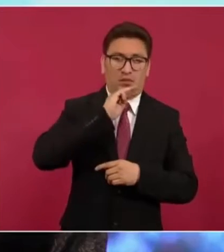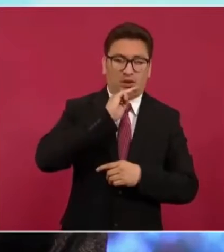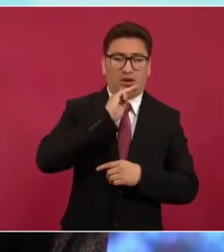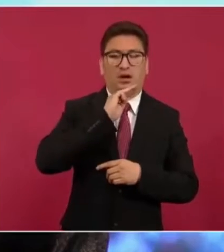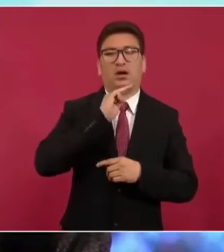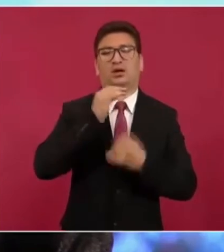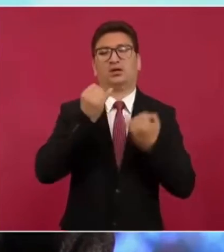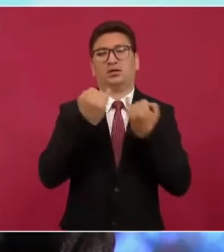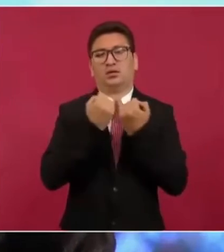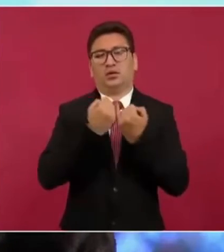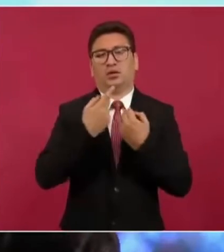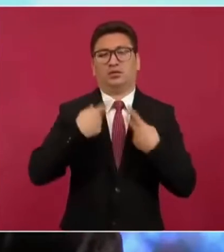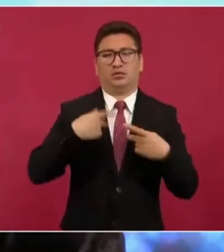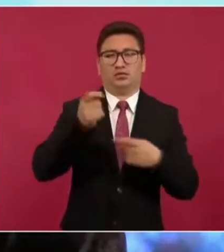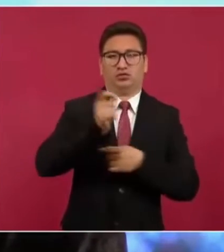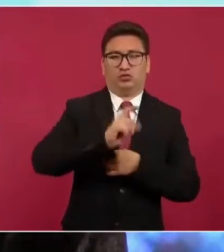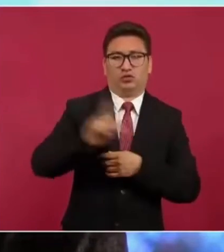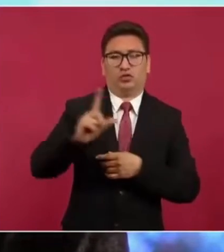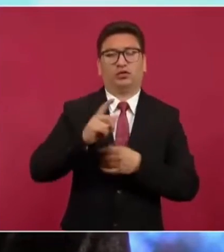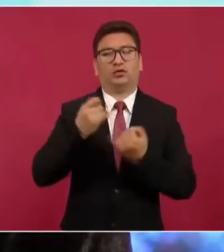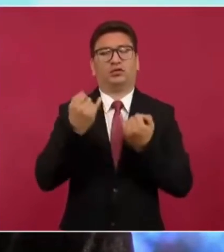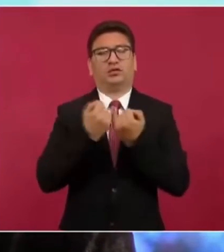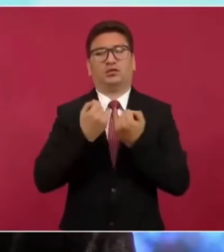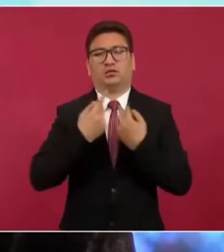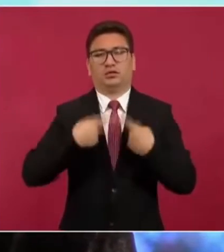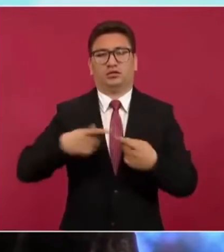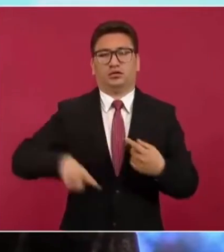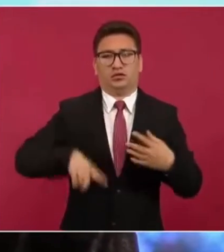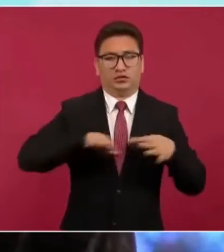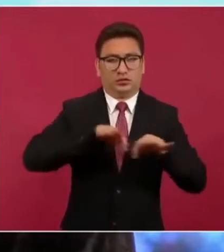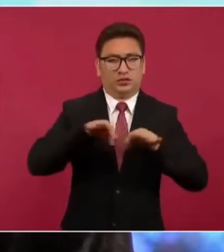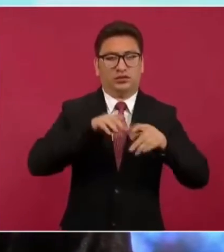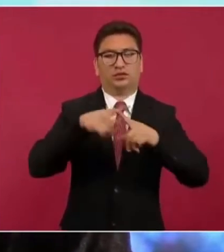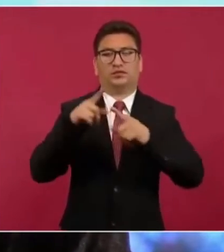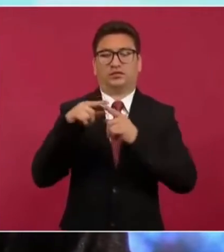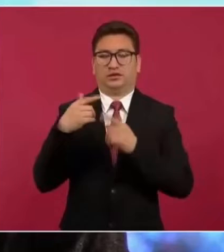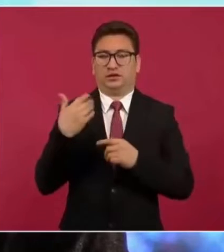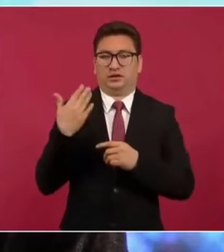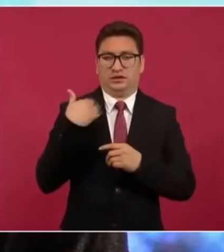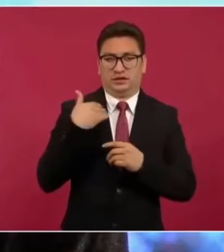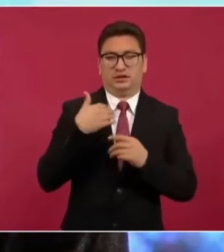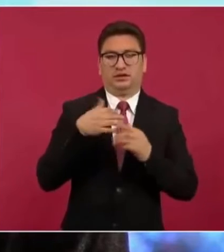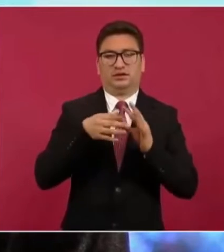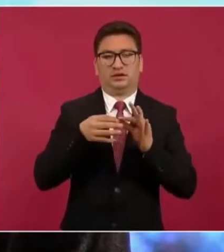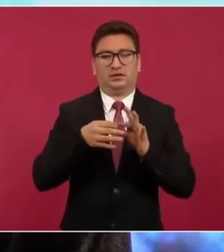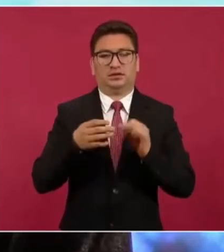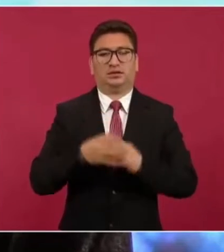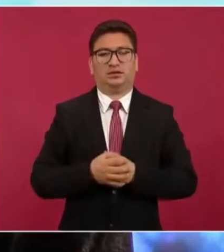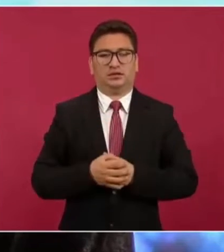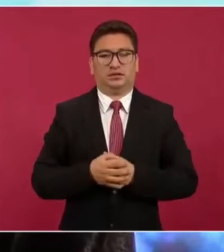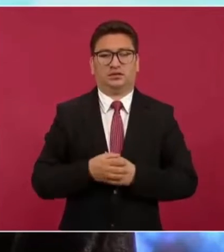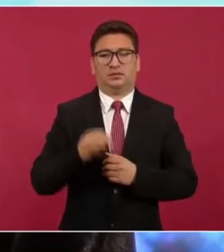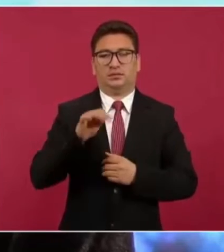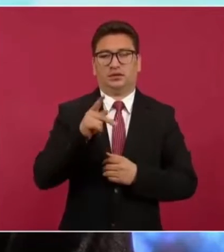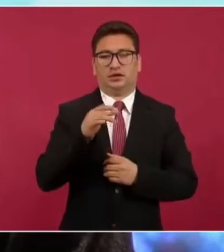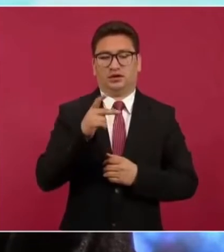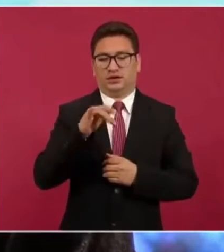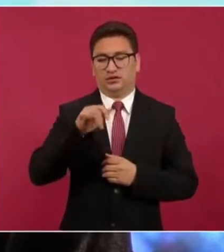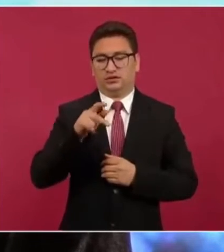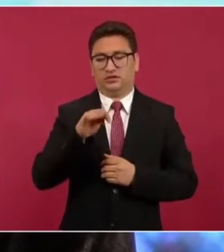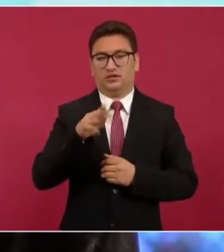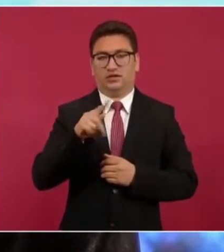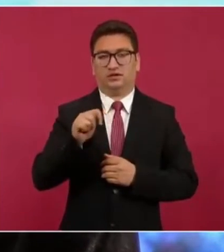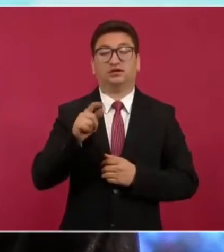como profesionistas, como servidoras. Y coincido con lo que decía Malala Eusafá, que